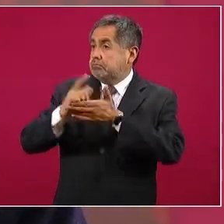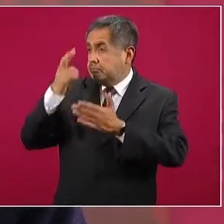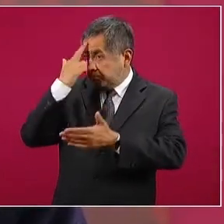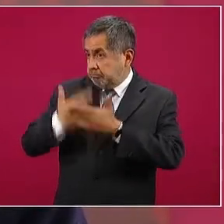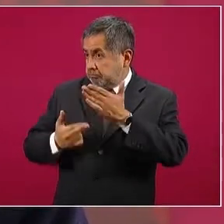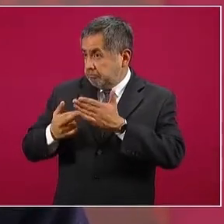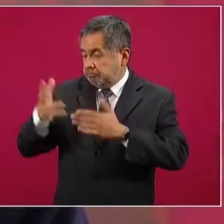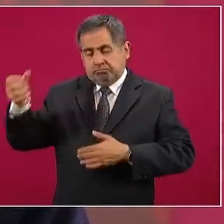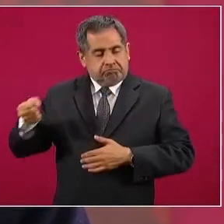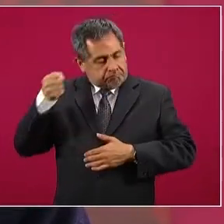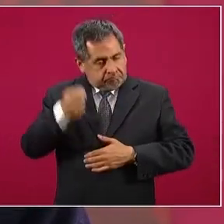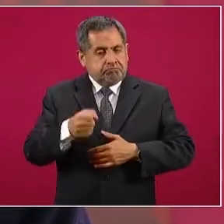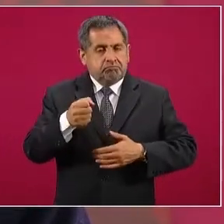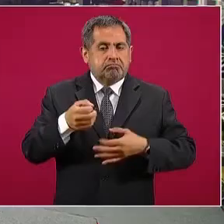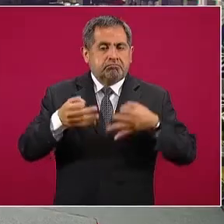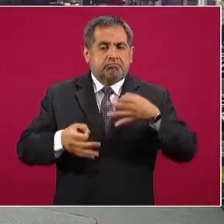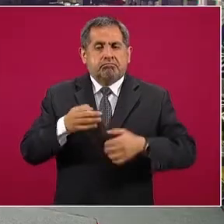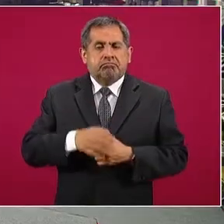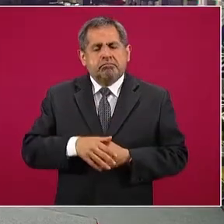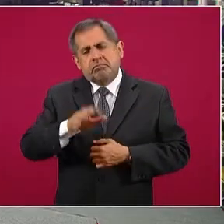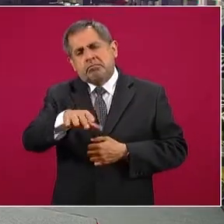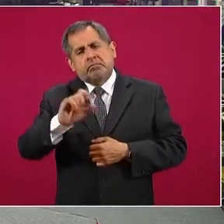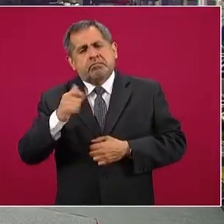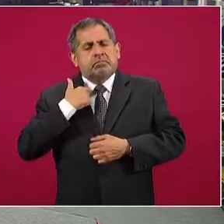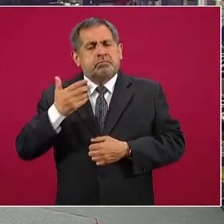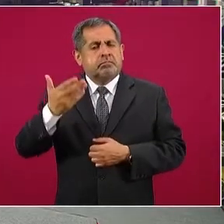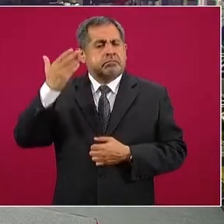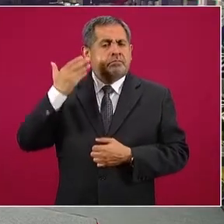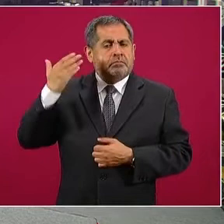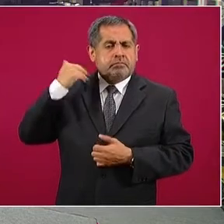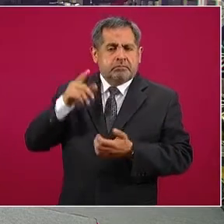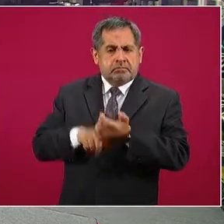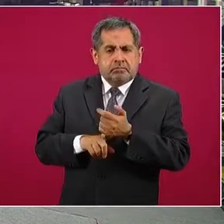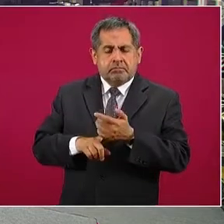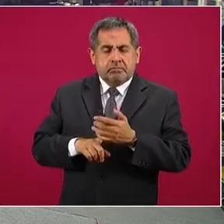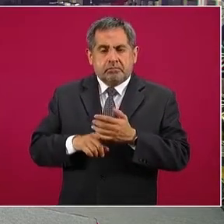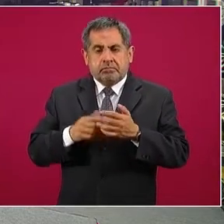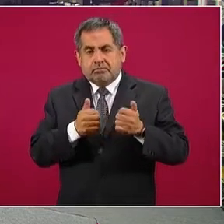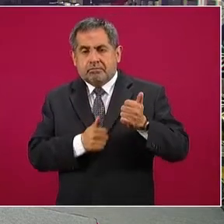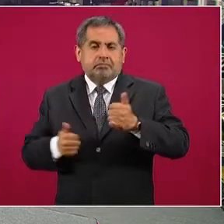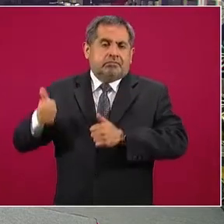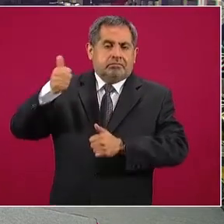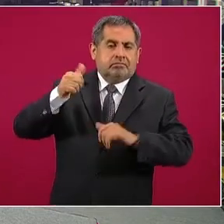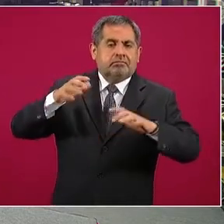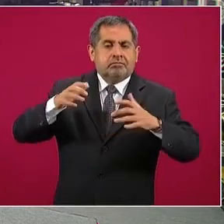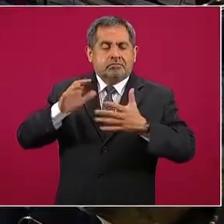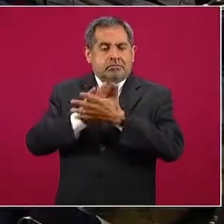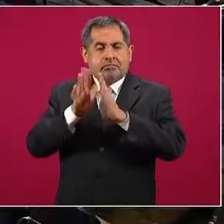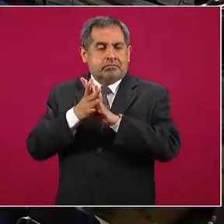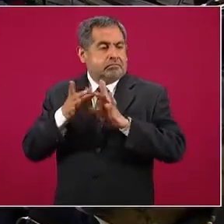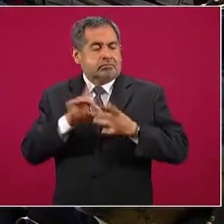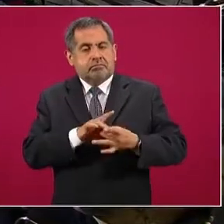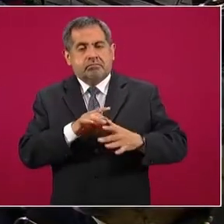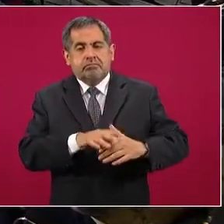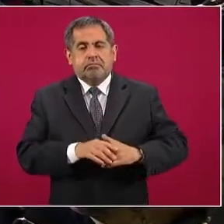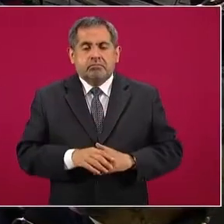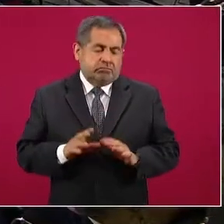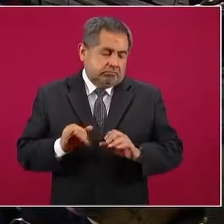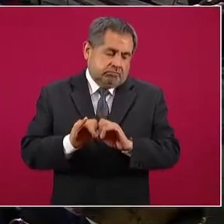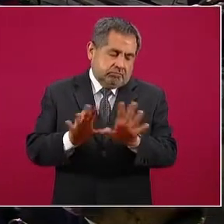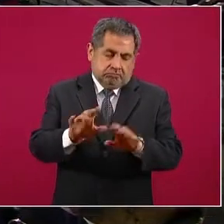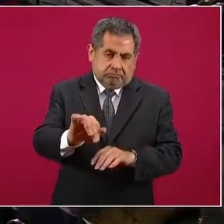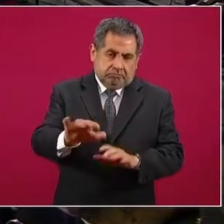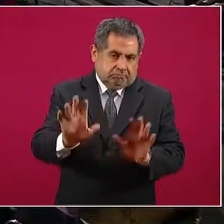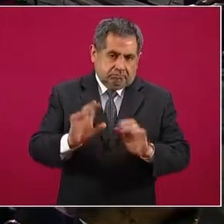corrupción. Eso que mencionas sucedió en anteriores administraciones, eso de tolerar desde arriba una asociación delictuosa. Sí, claro,